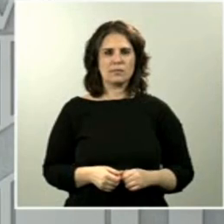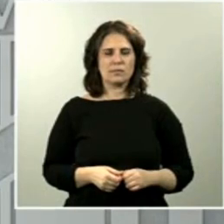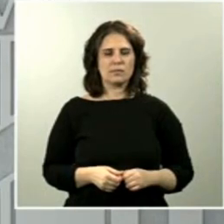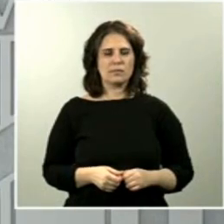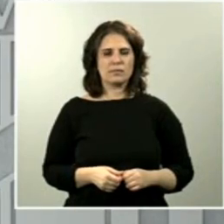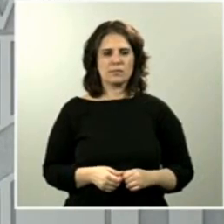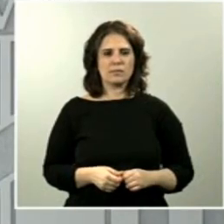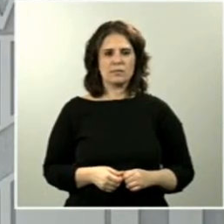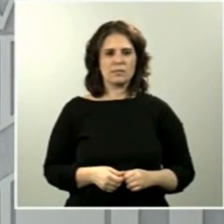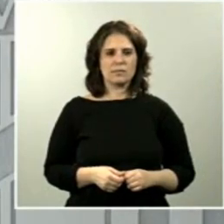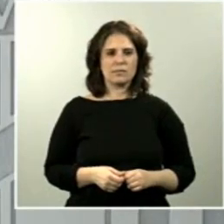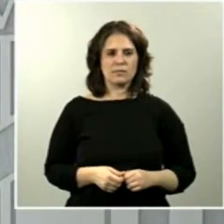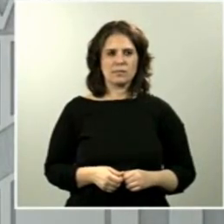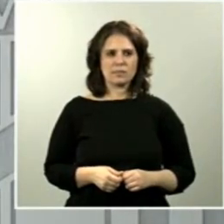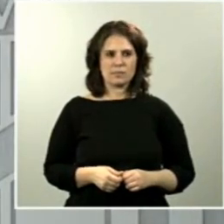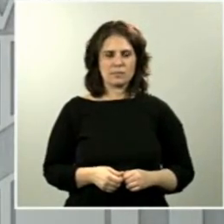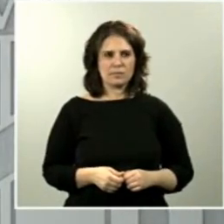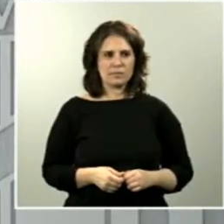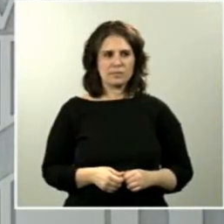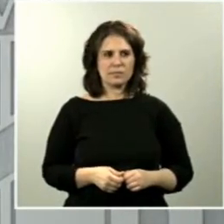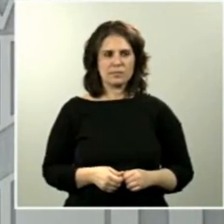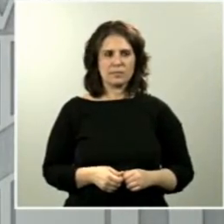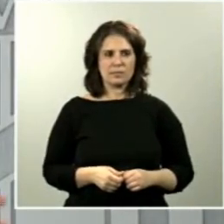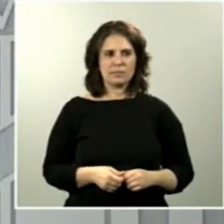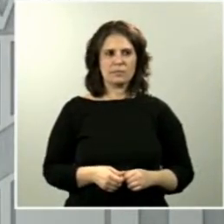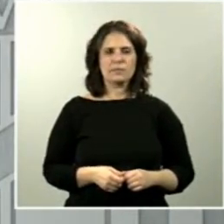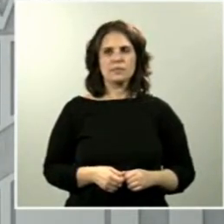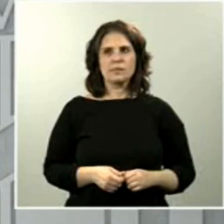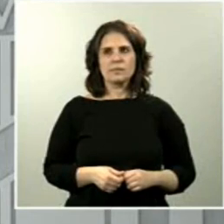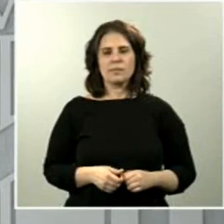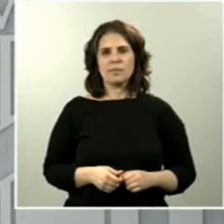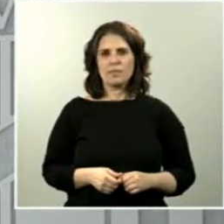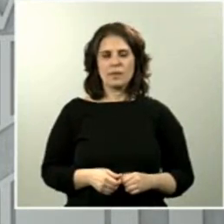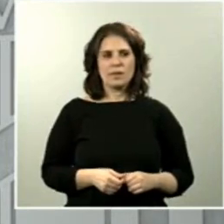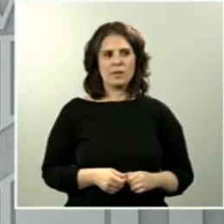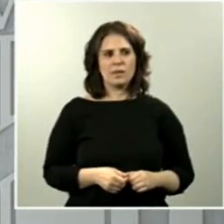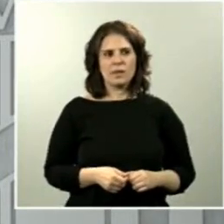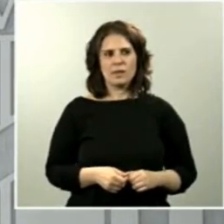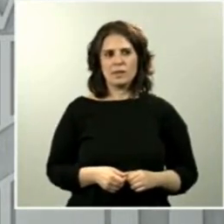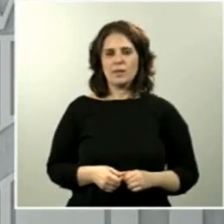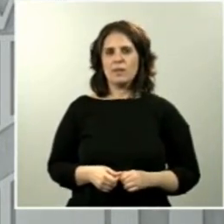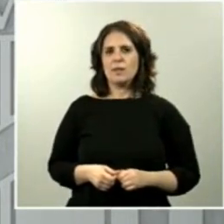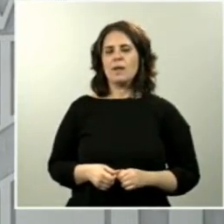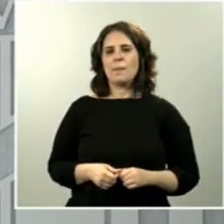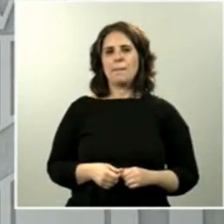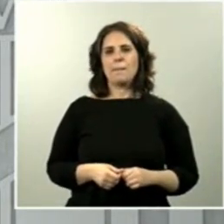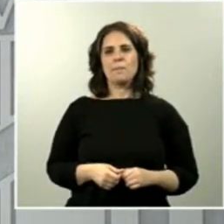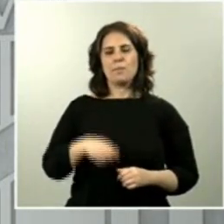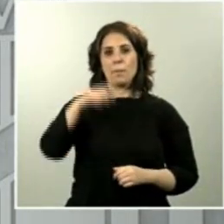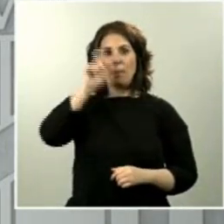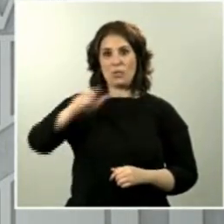capacidad habilitante para que hubiera personas que se incorporaran a esa recogida agrícola beneficiaba o